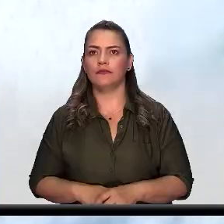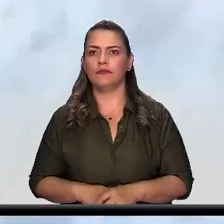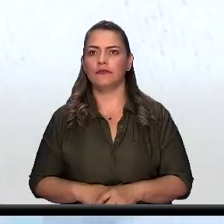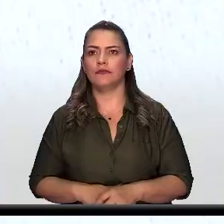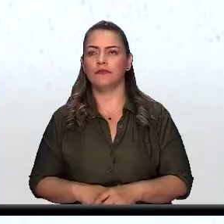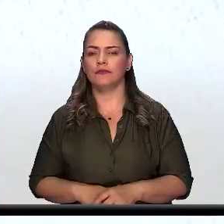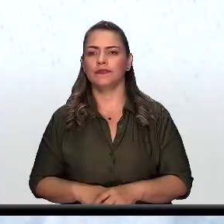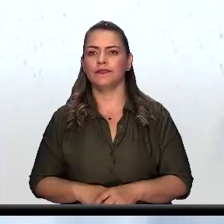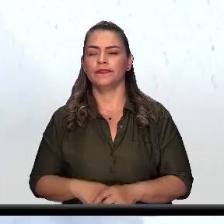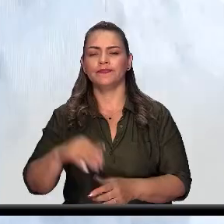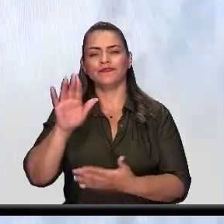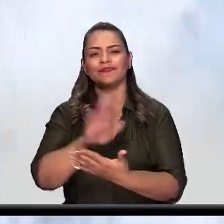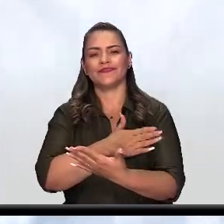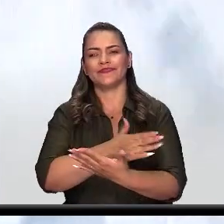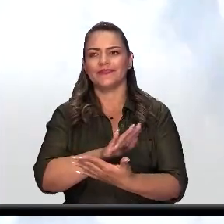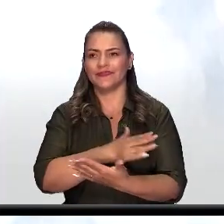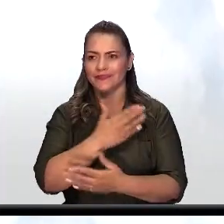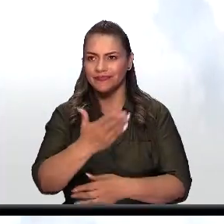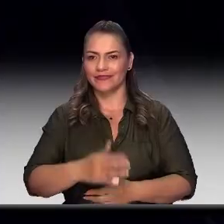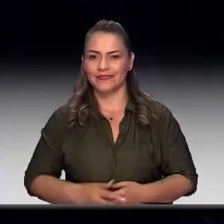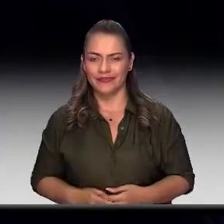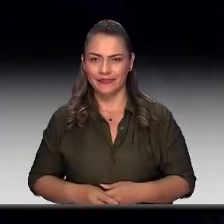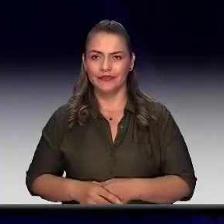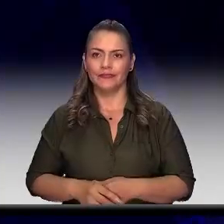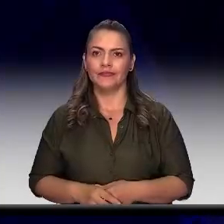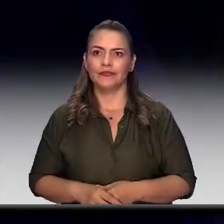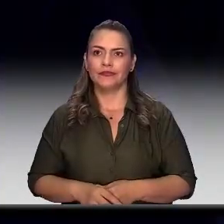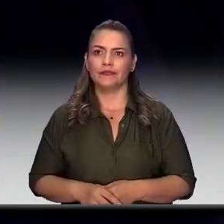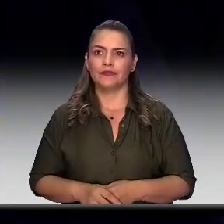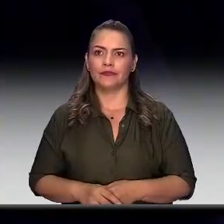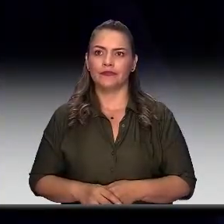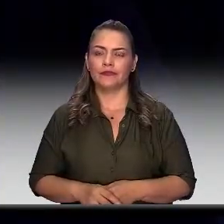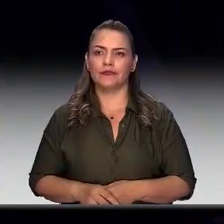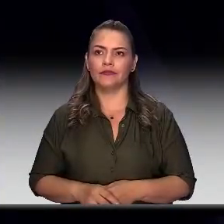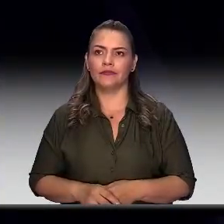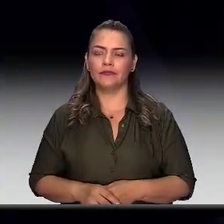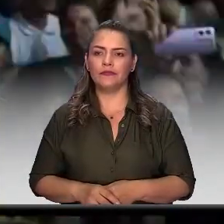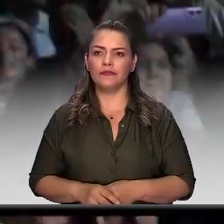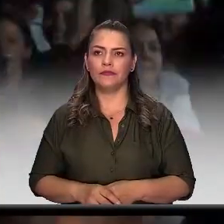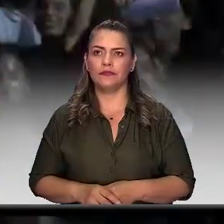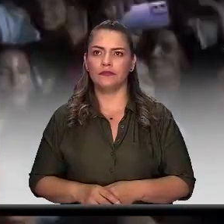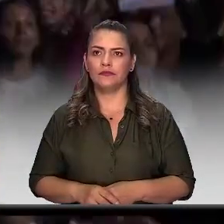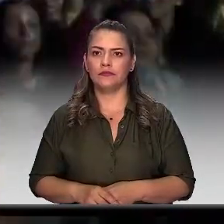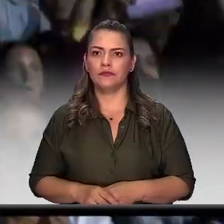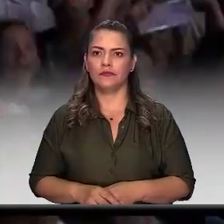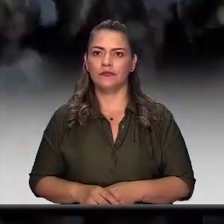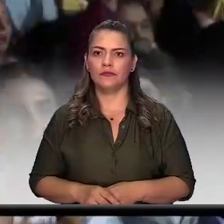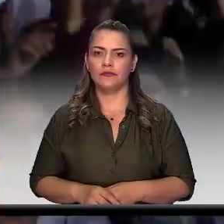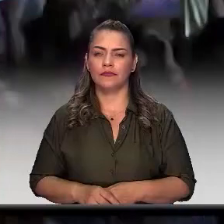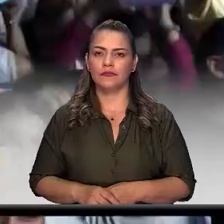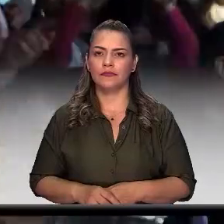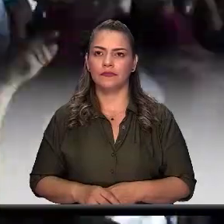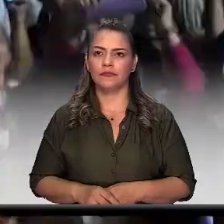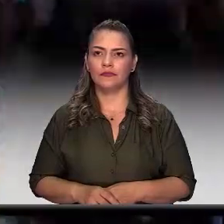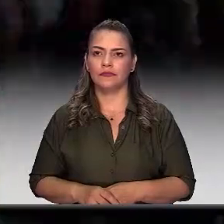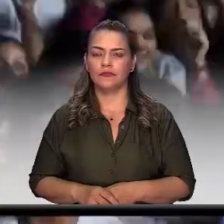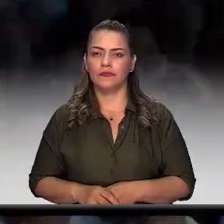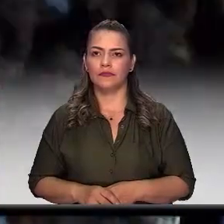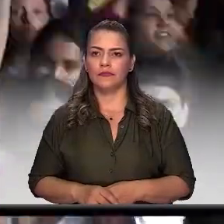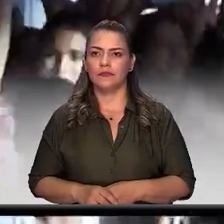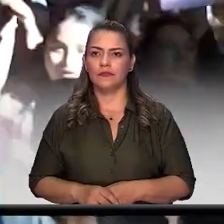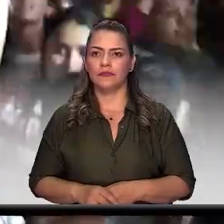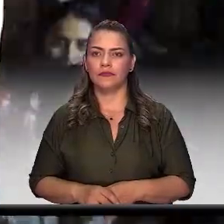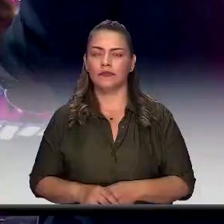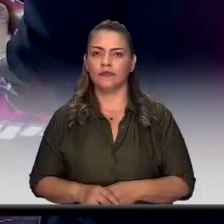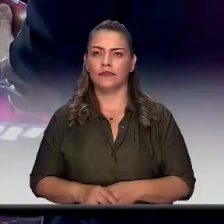vida darle una nueva razón me pregunto si hubiese pasado si no hubieras tú llegado